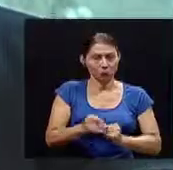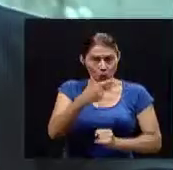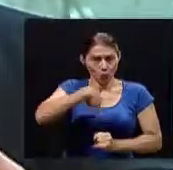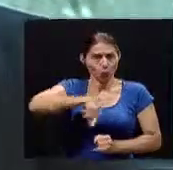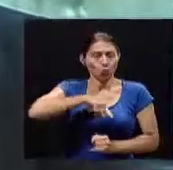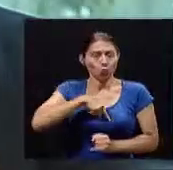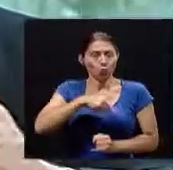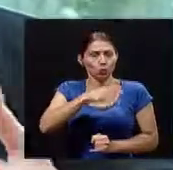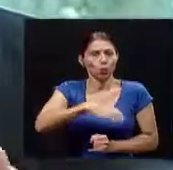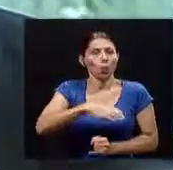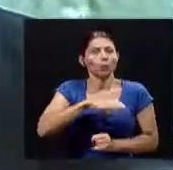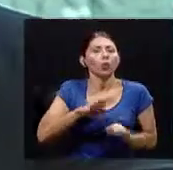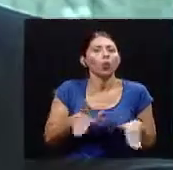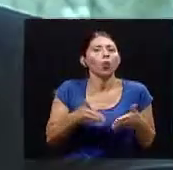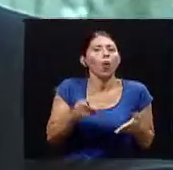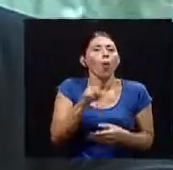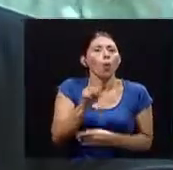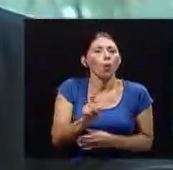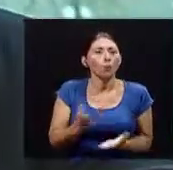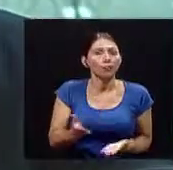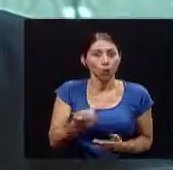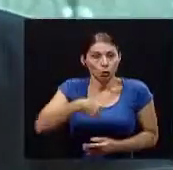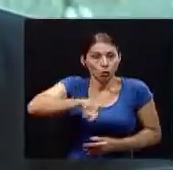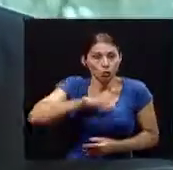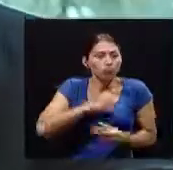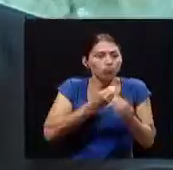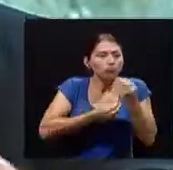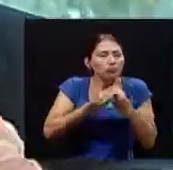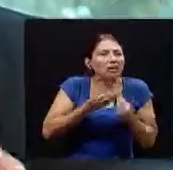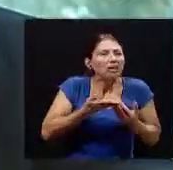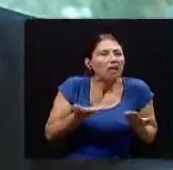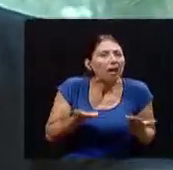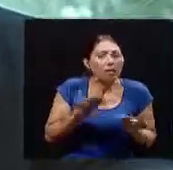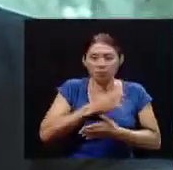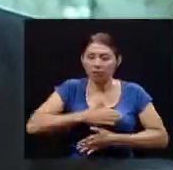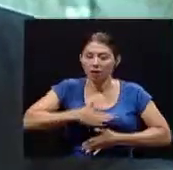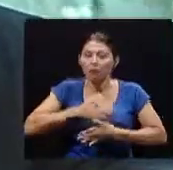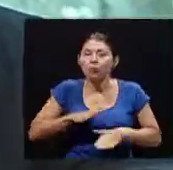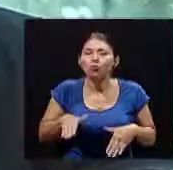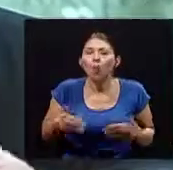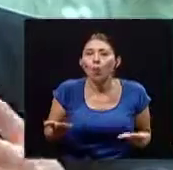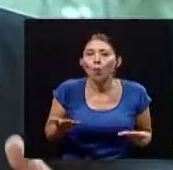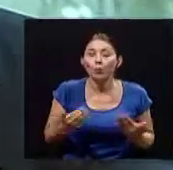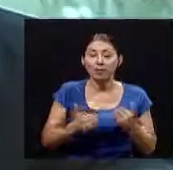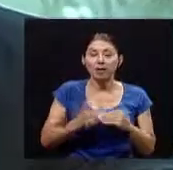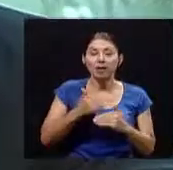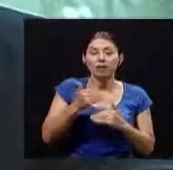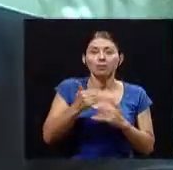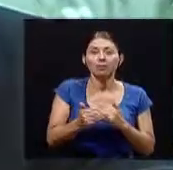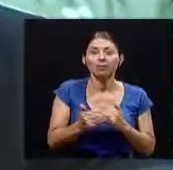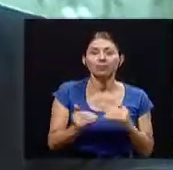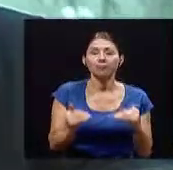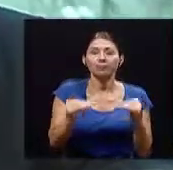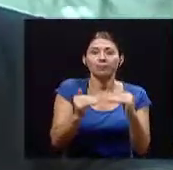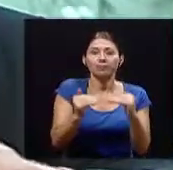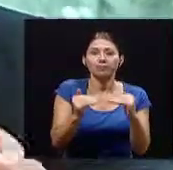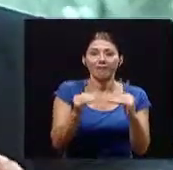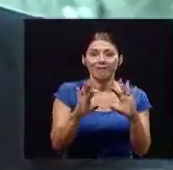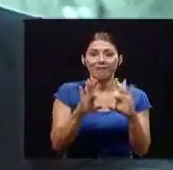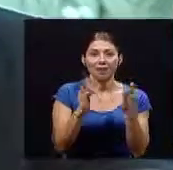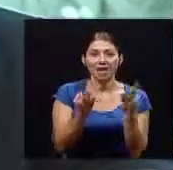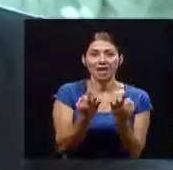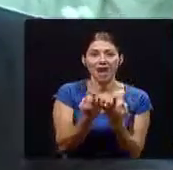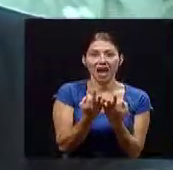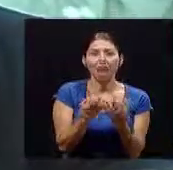nos comportamos nosotros en la forma en que nos alimentamos en que nos recreamos etcétera a nivel familiar el tipo de valores que